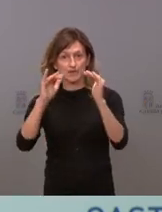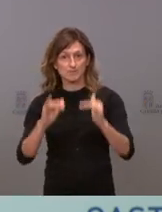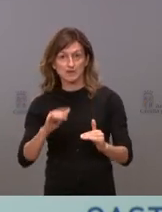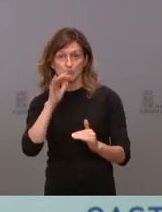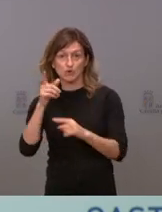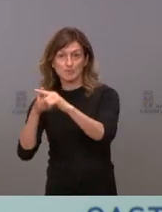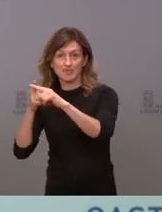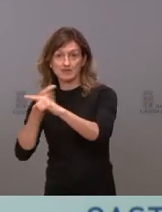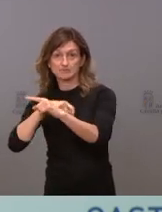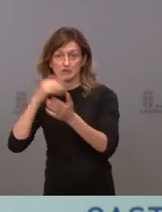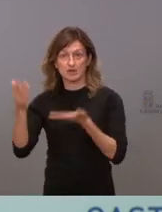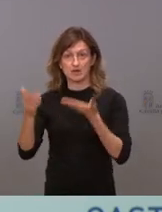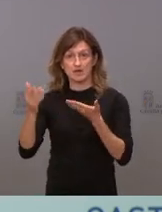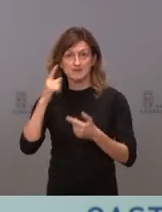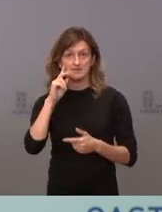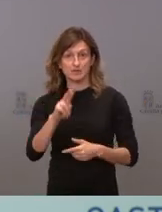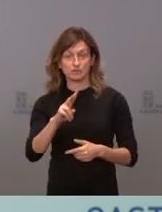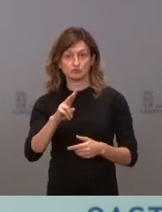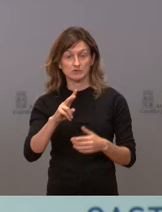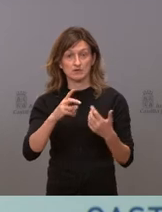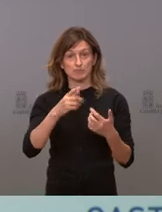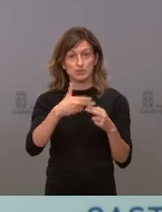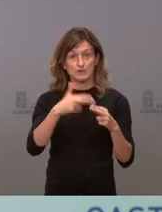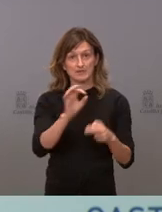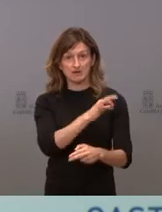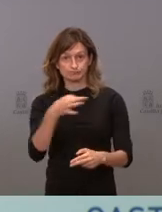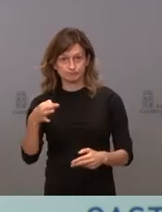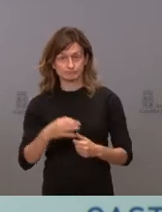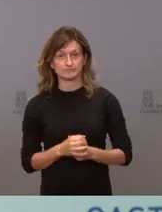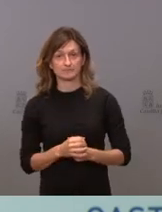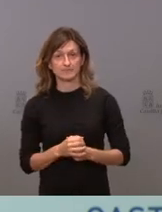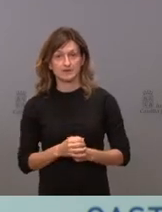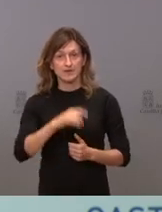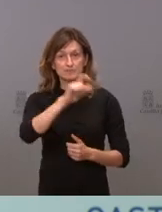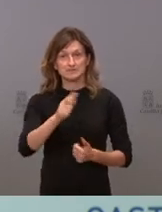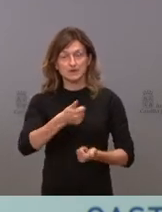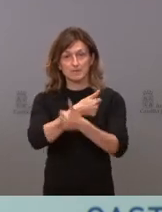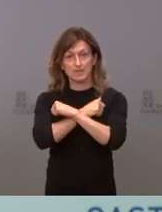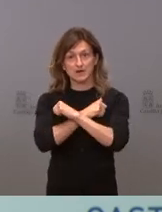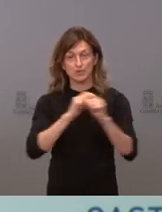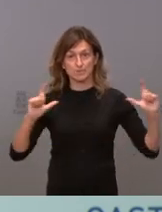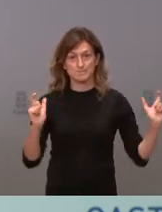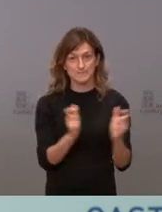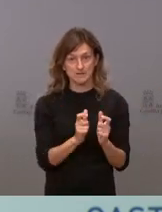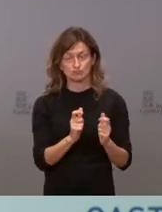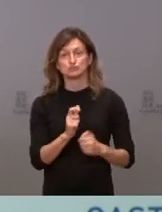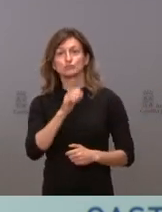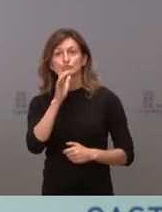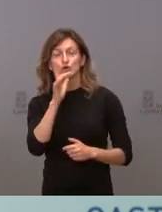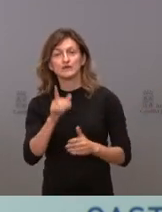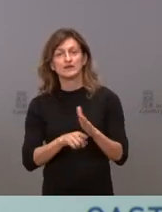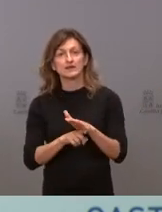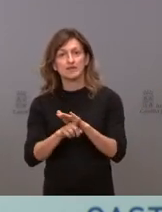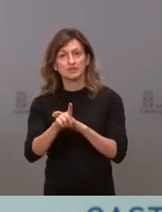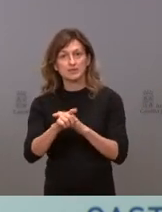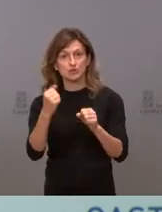española. Así se mide la eficacia de nuestras políticas. Menos gente desempleada, un crecimiento